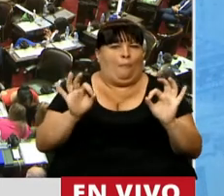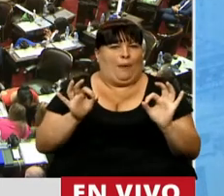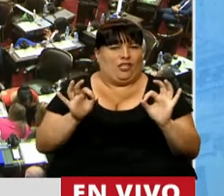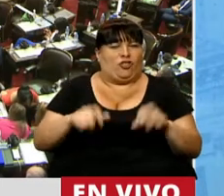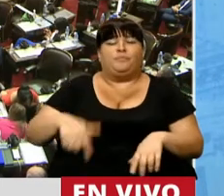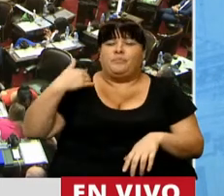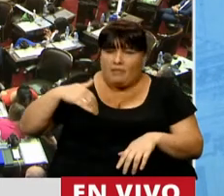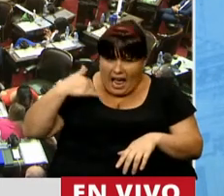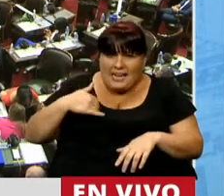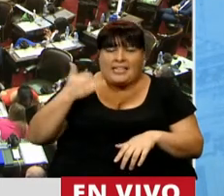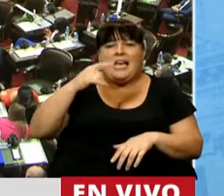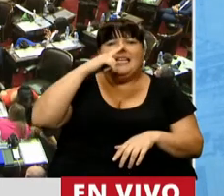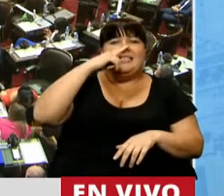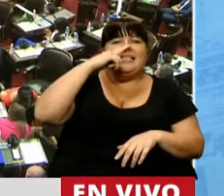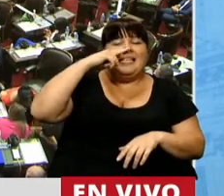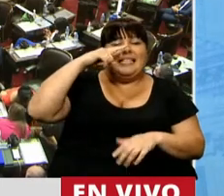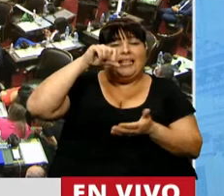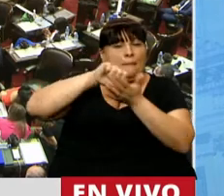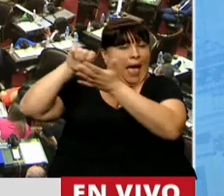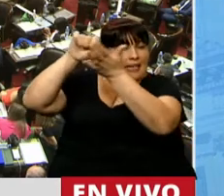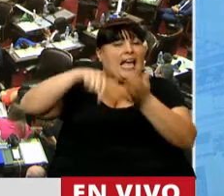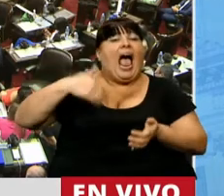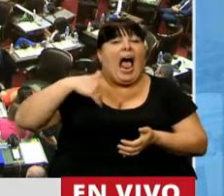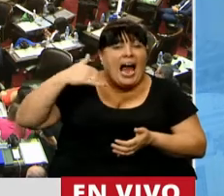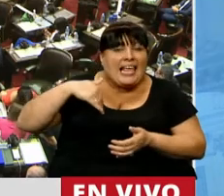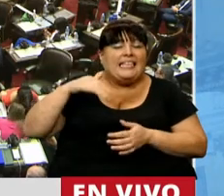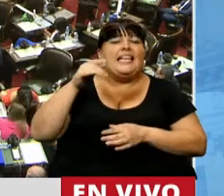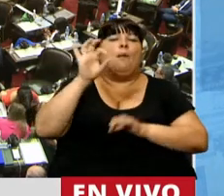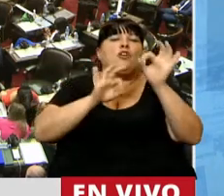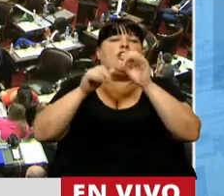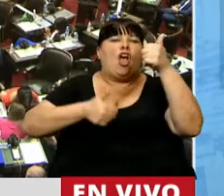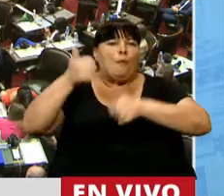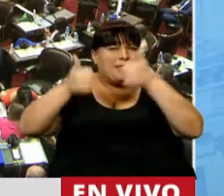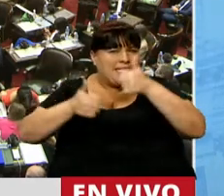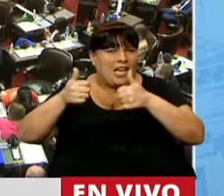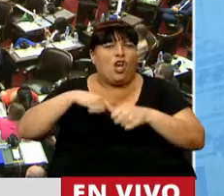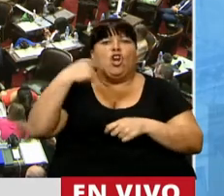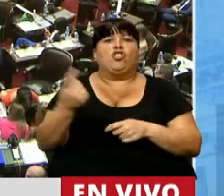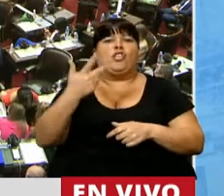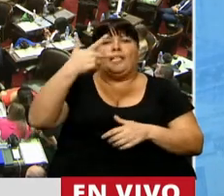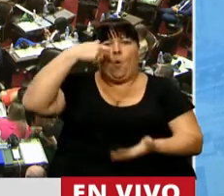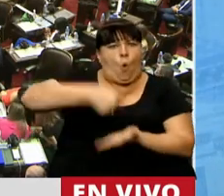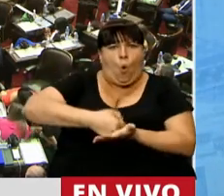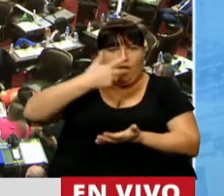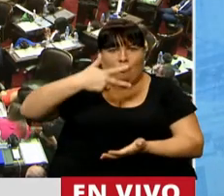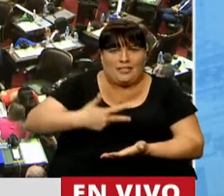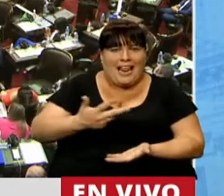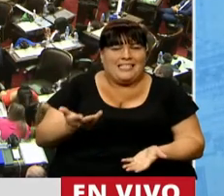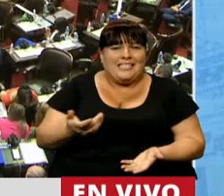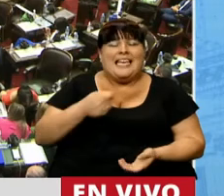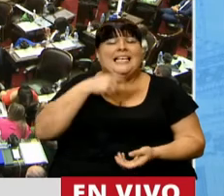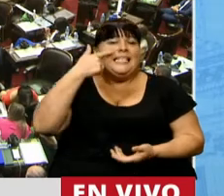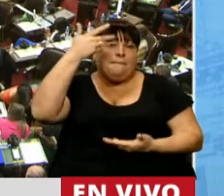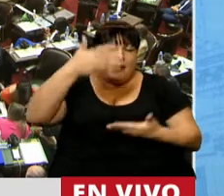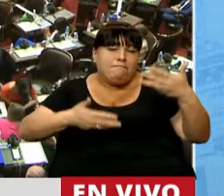La Argentina tiene entre 77 países, entre el índice de competitividad. Estamos entre los tres últimos. Si yo